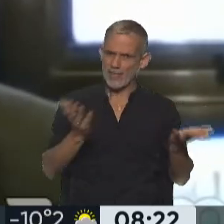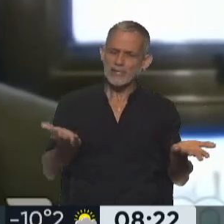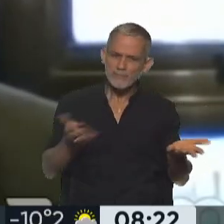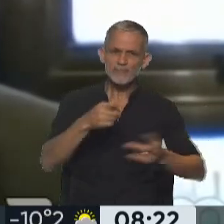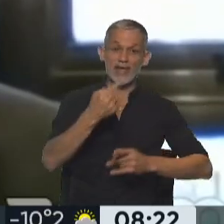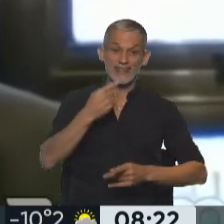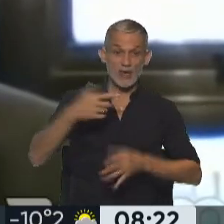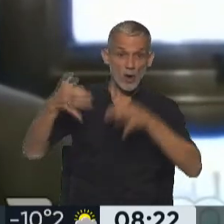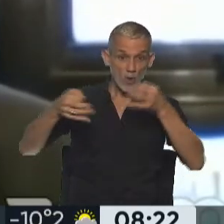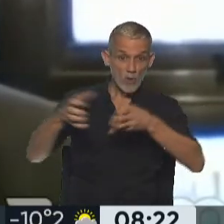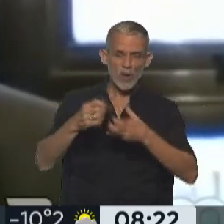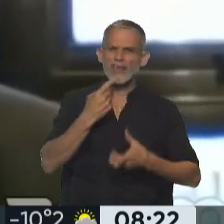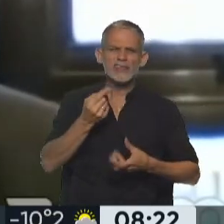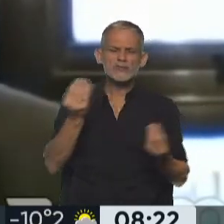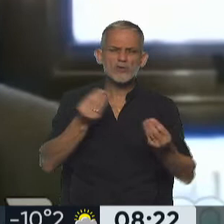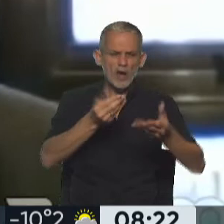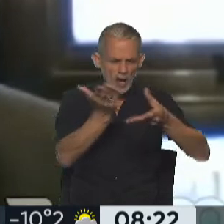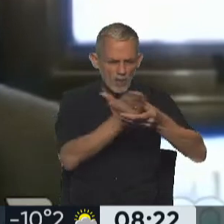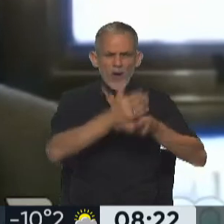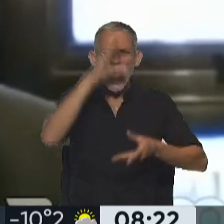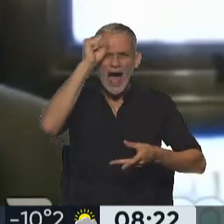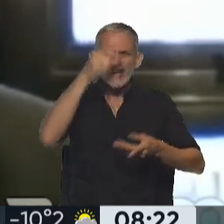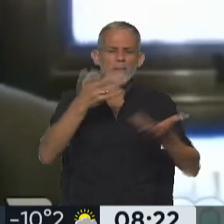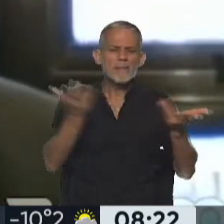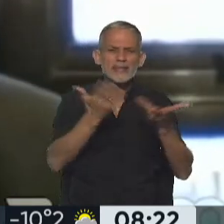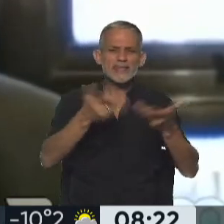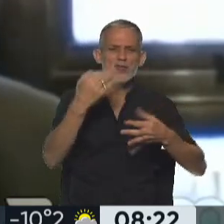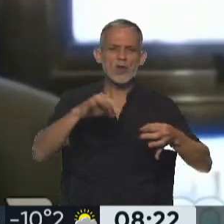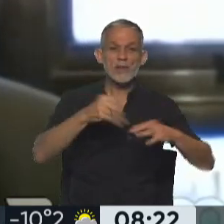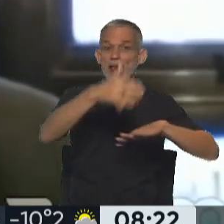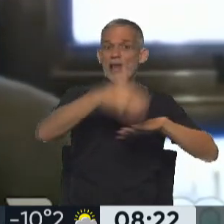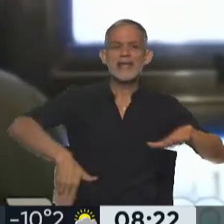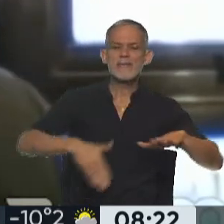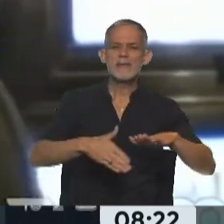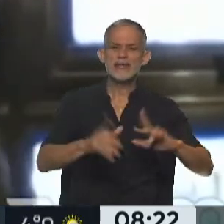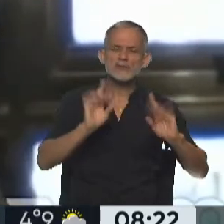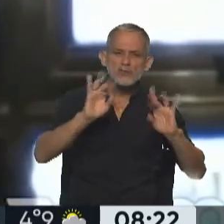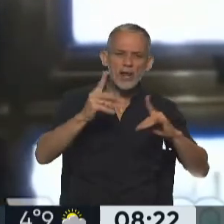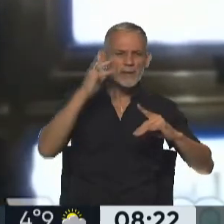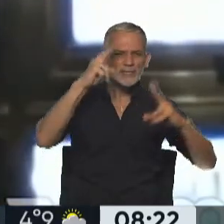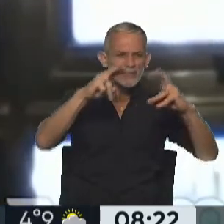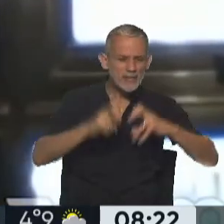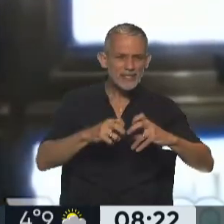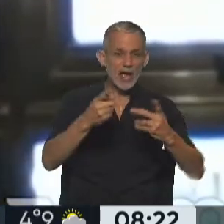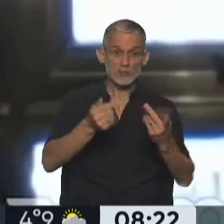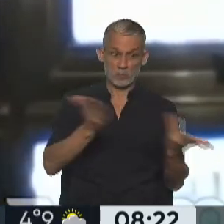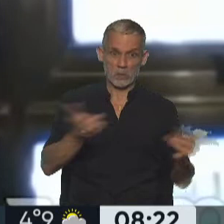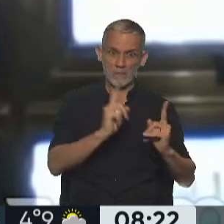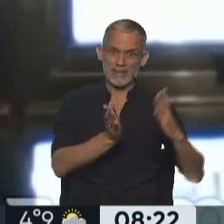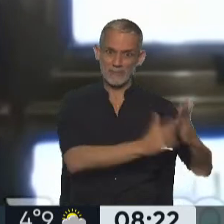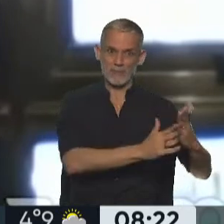Dijo la utilidad de los legajos arrepentidos deberían estar limitadas a aquellos procesos en los cuales fueron prestados.